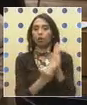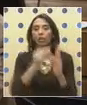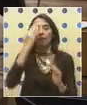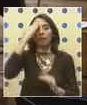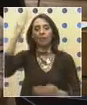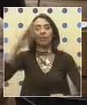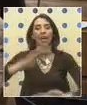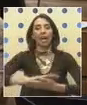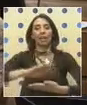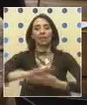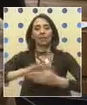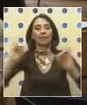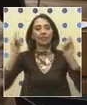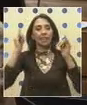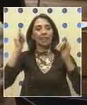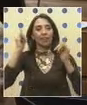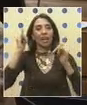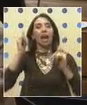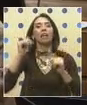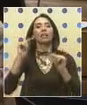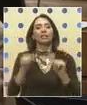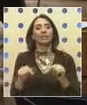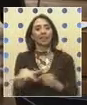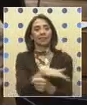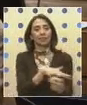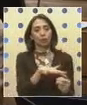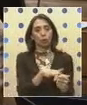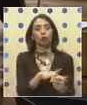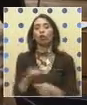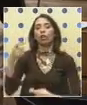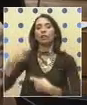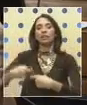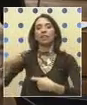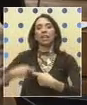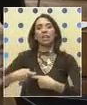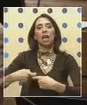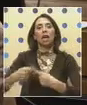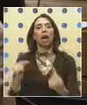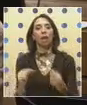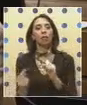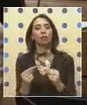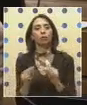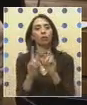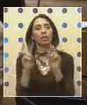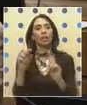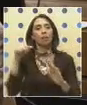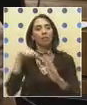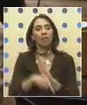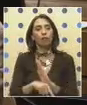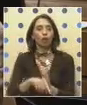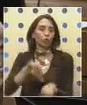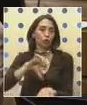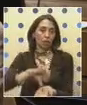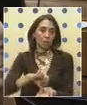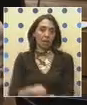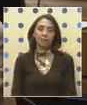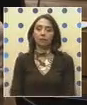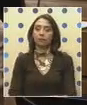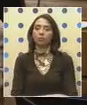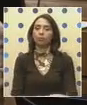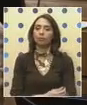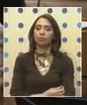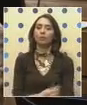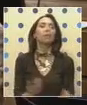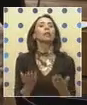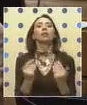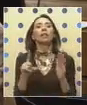para celebrar o conmemorar este tipo de situaciones, se niega a discutir temas de fondo de este país como es una ley